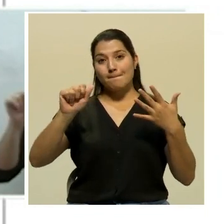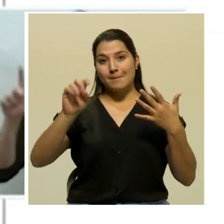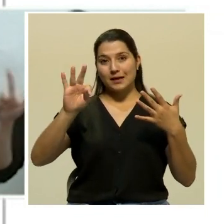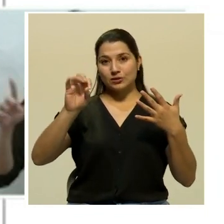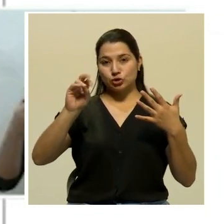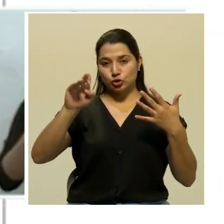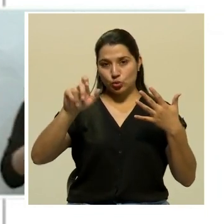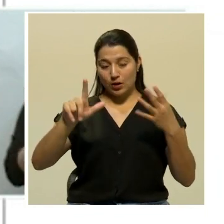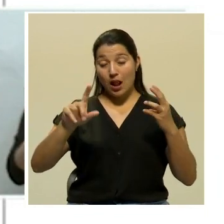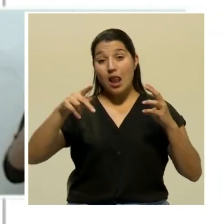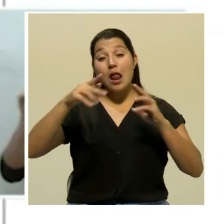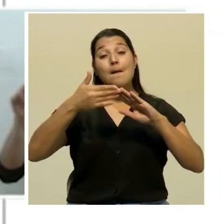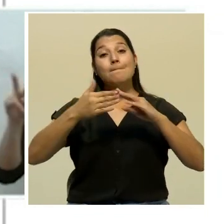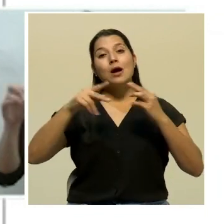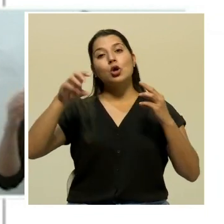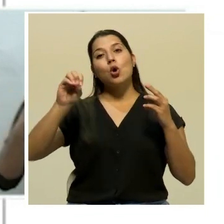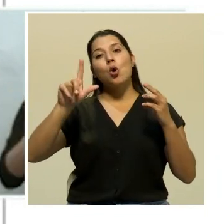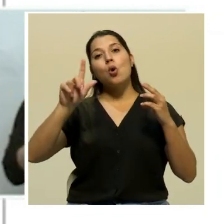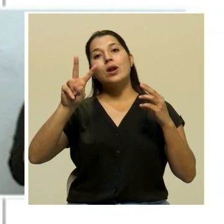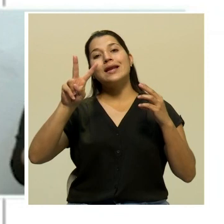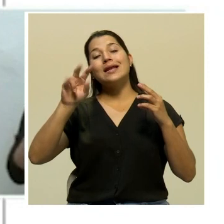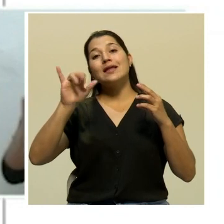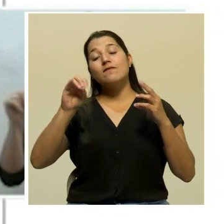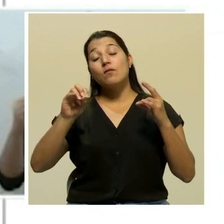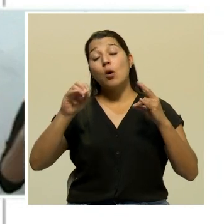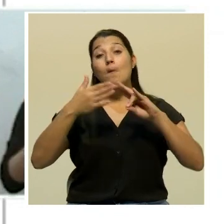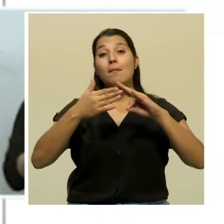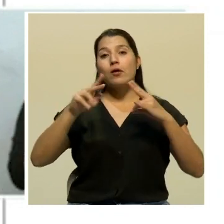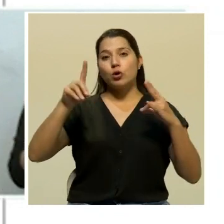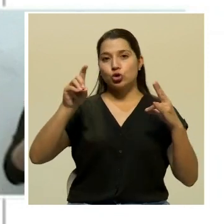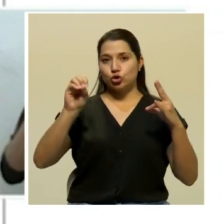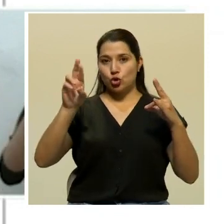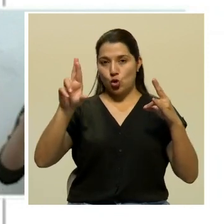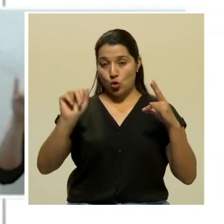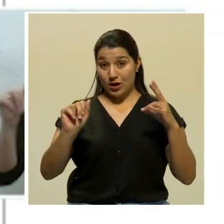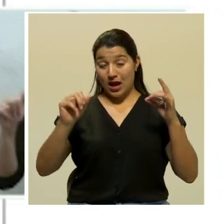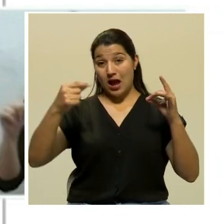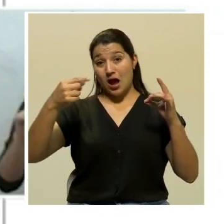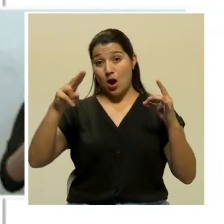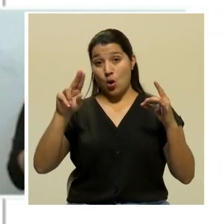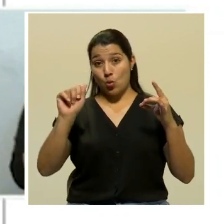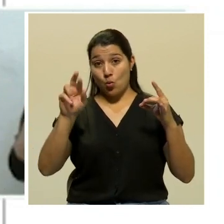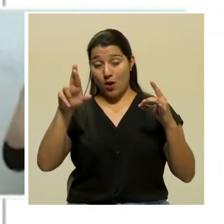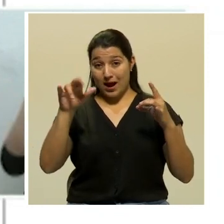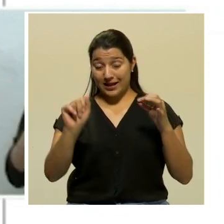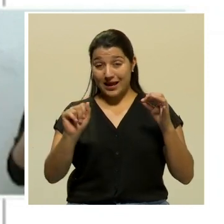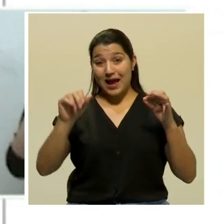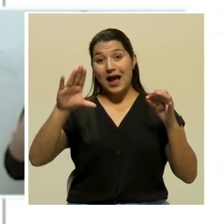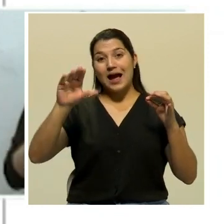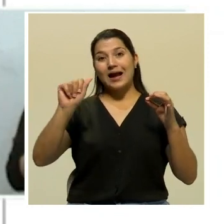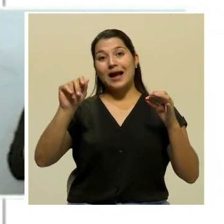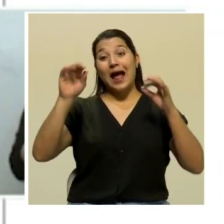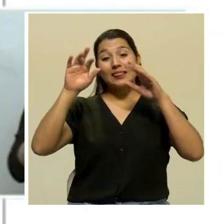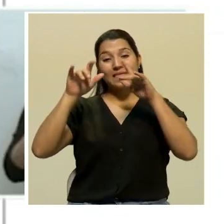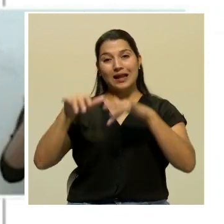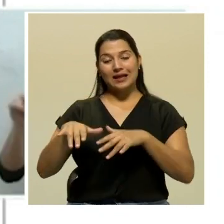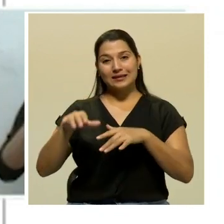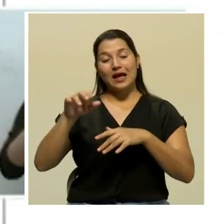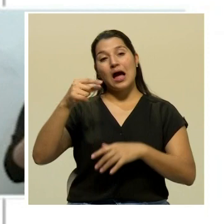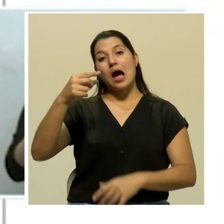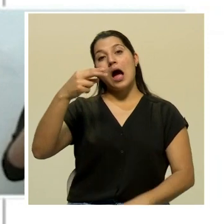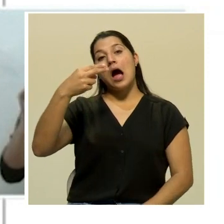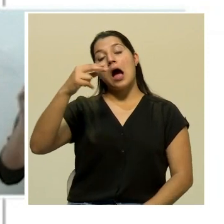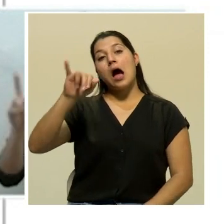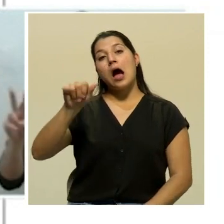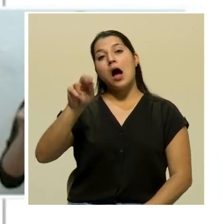Barrio Olivo, Barrio Dora, Barrio Laguaria, sector de Catarata, Jaurí 1, Jaurí 2,